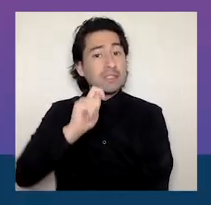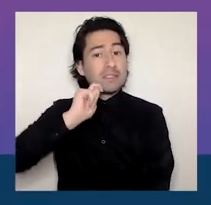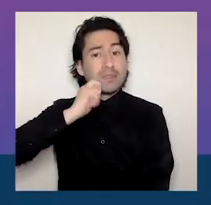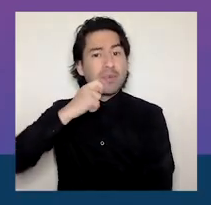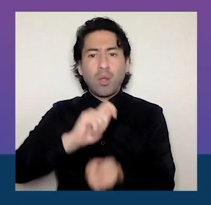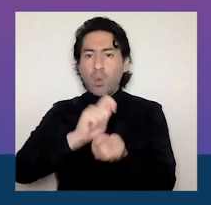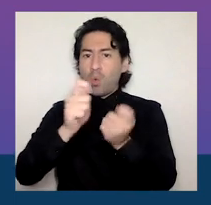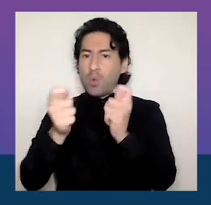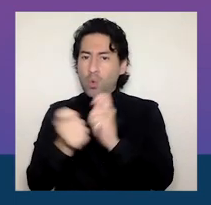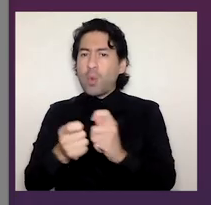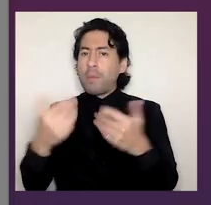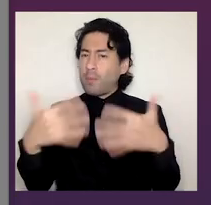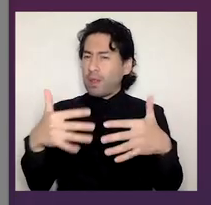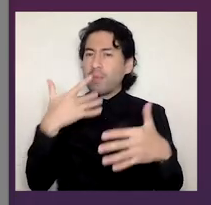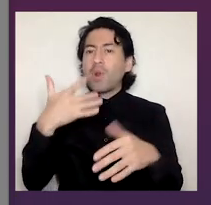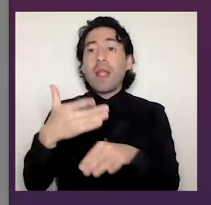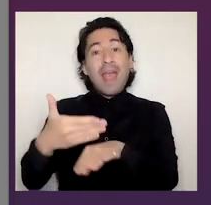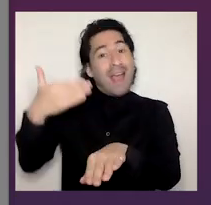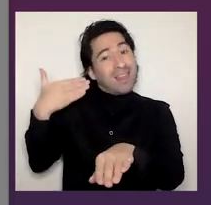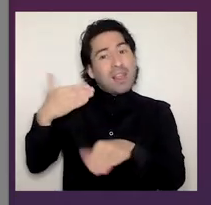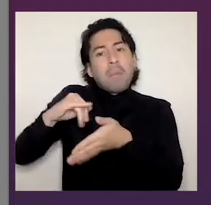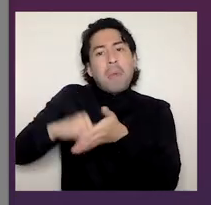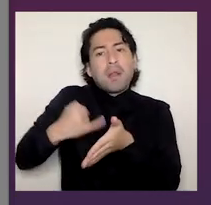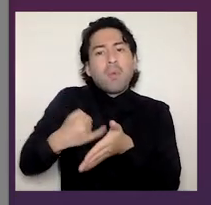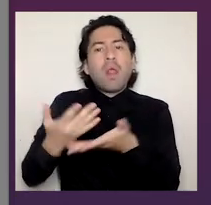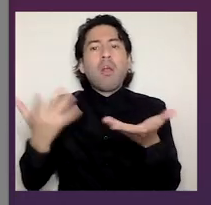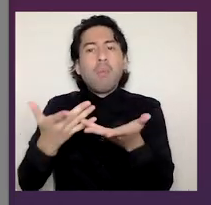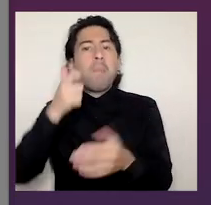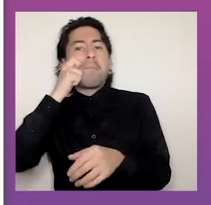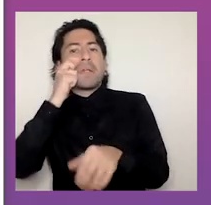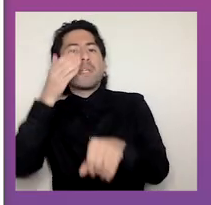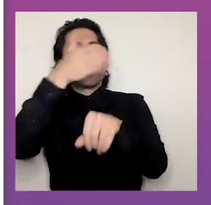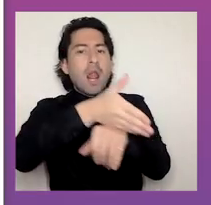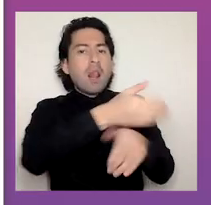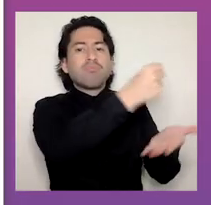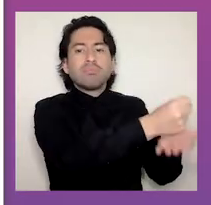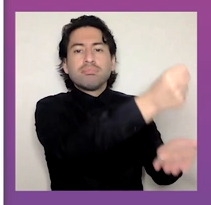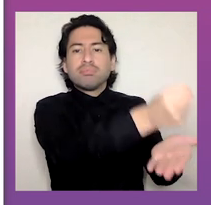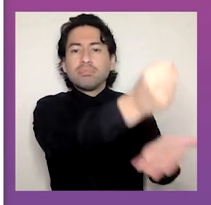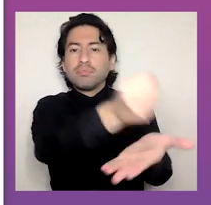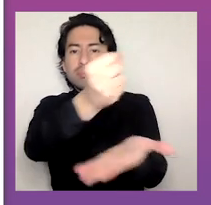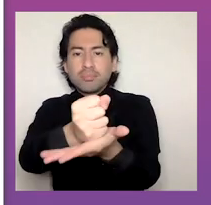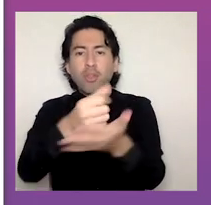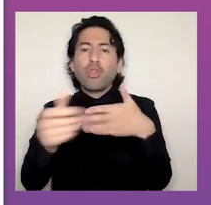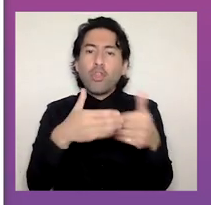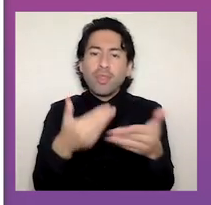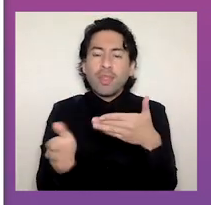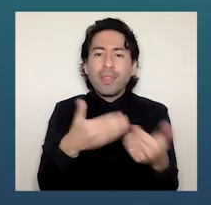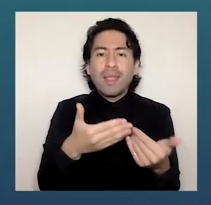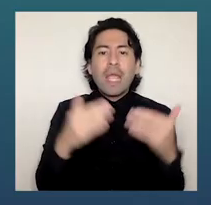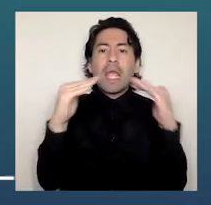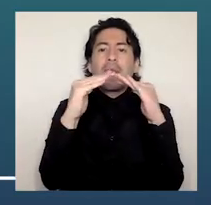relevante, pues los anteriores procesos eran realizados presencialmente en gimnasios o salas de nuestra